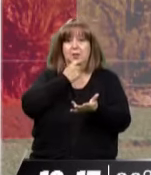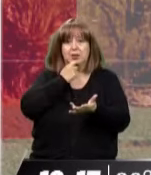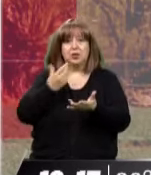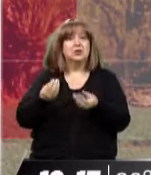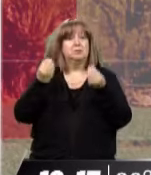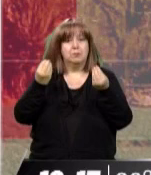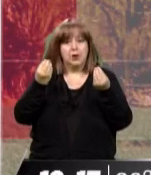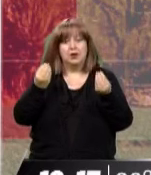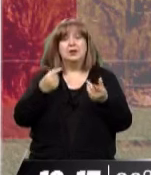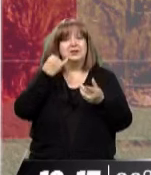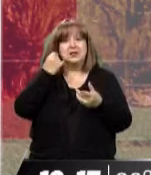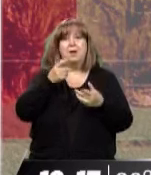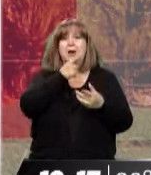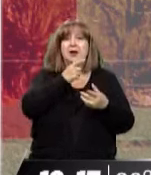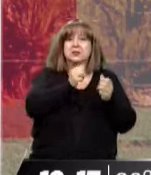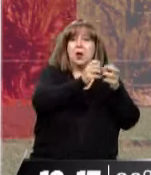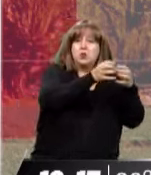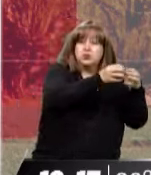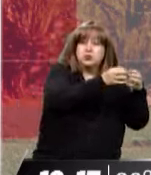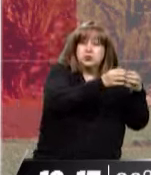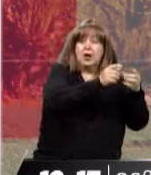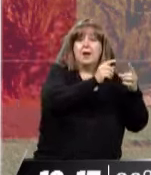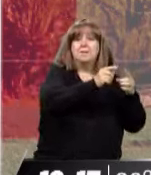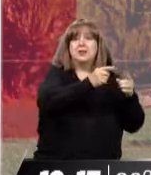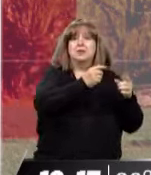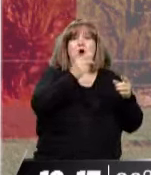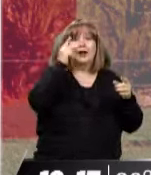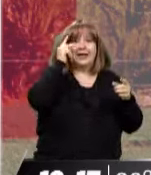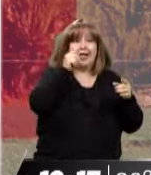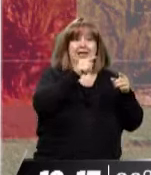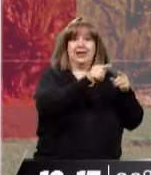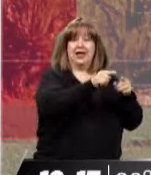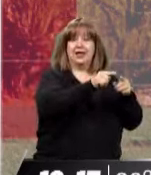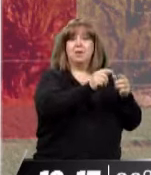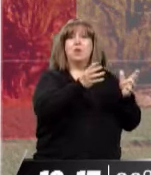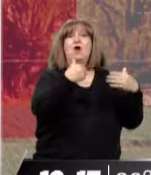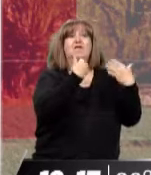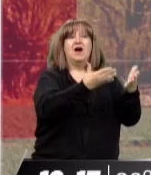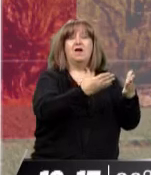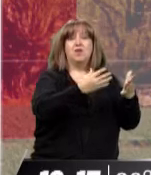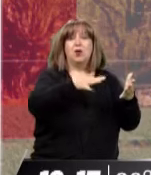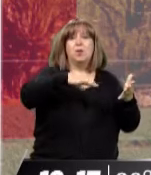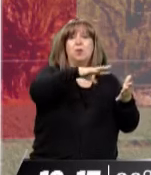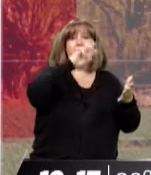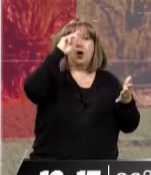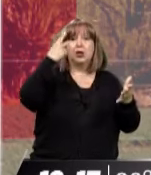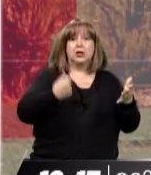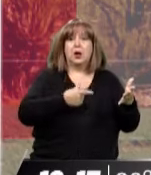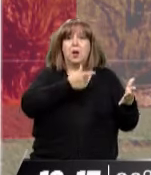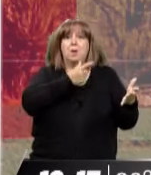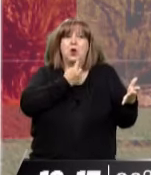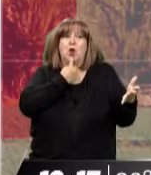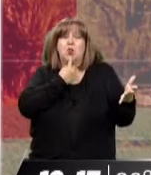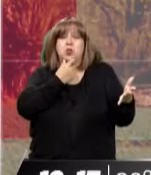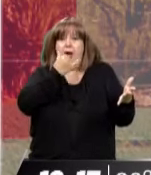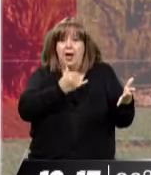descubierto la complicidad del kirchnerismo con estos pseudo-mapuches. Fuertes. Fuertes. Hay mucho contenido ahí. Ya se va de lo técnico